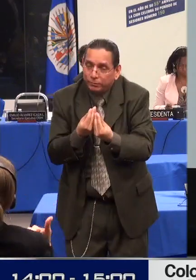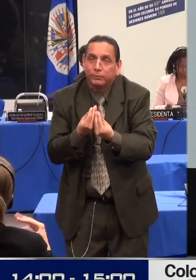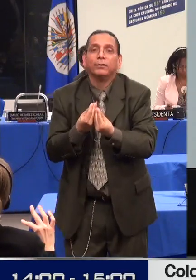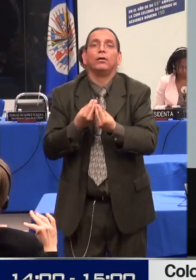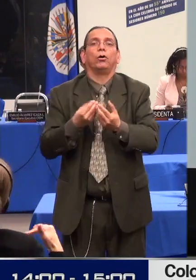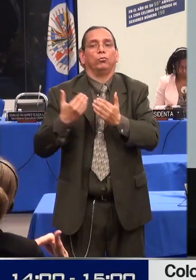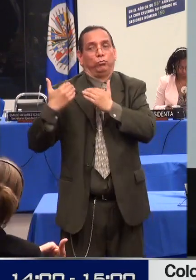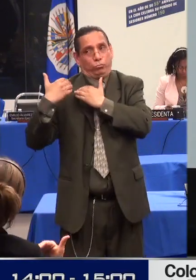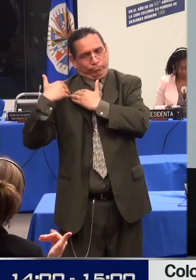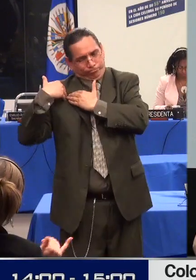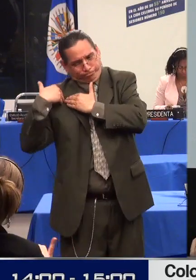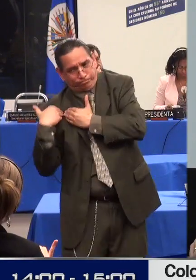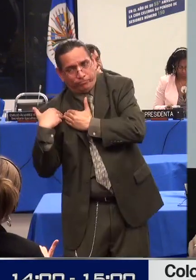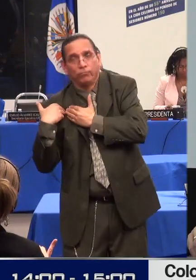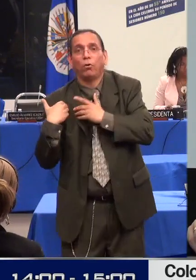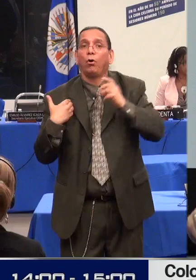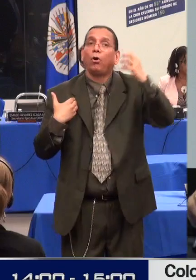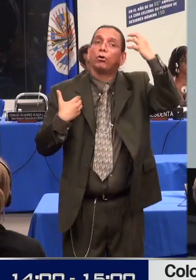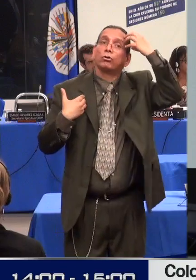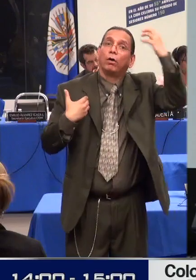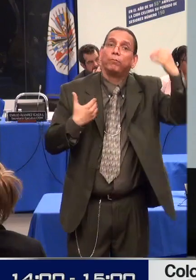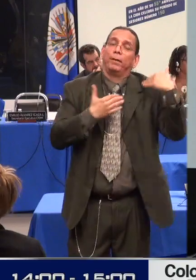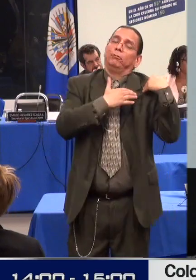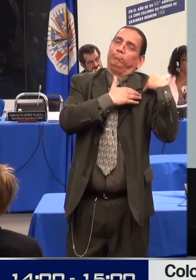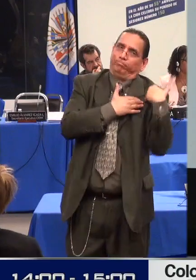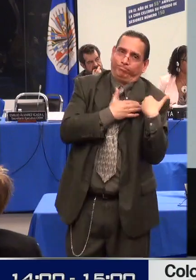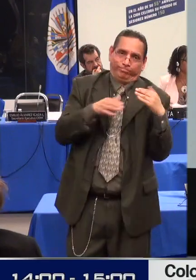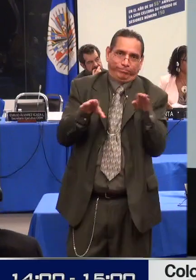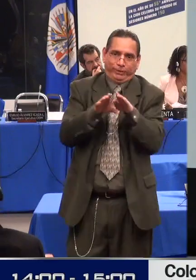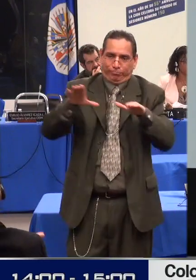compañeros en la mesa de la delegación.